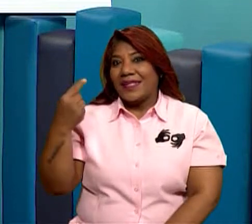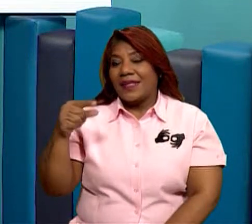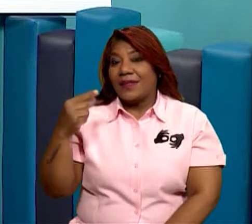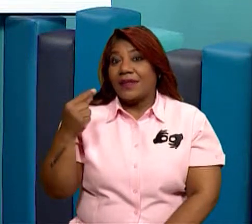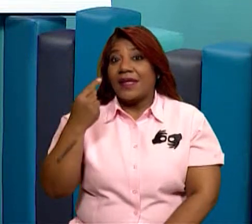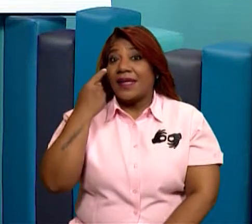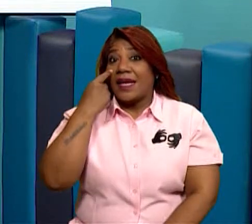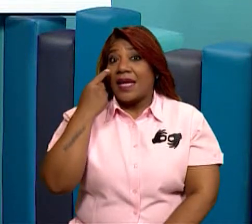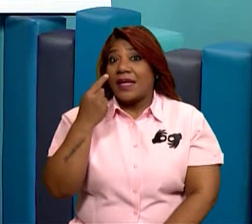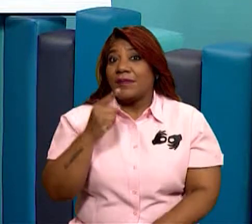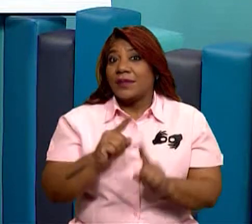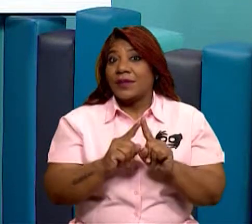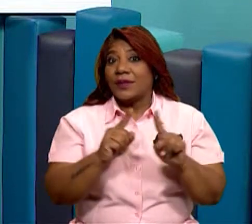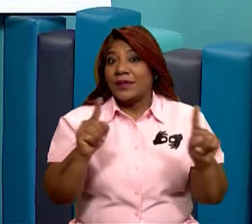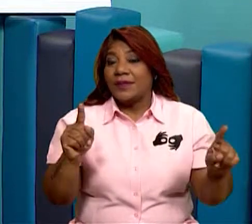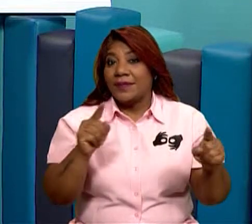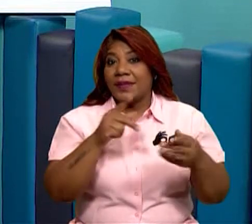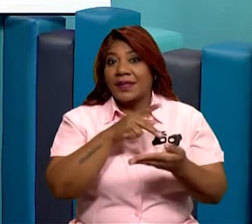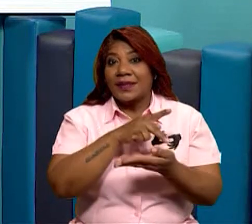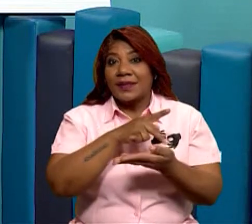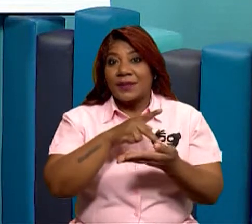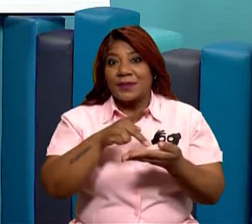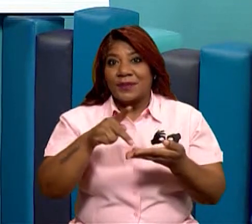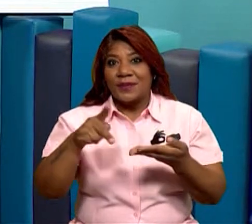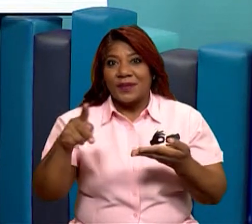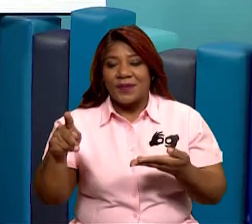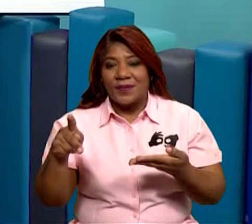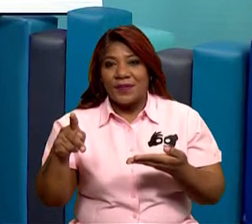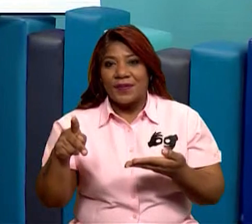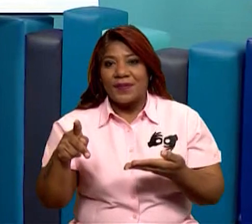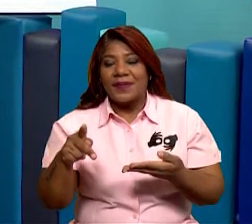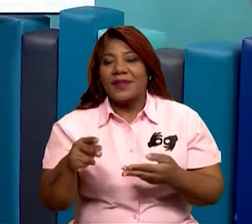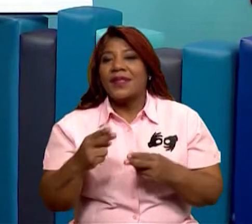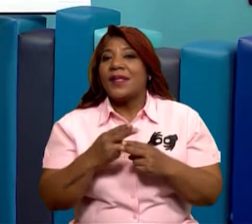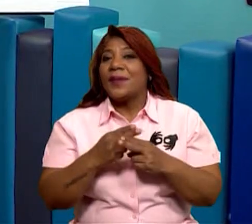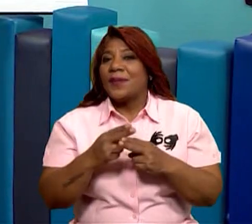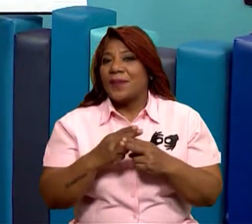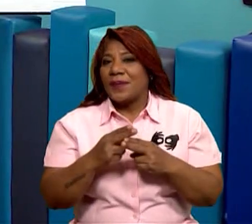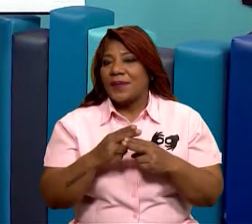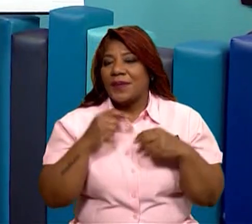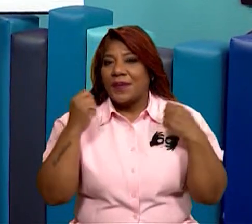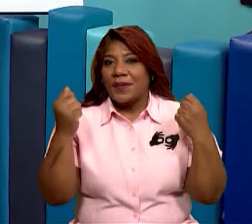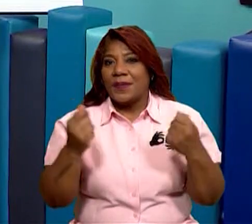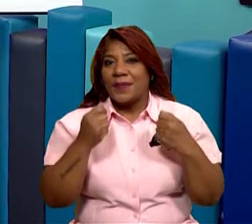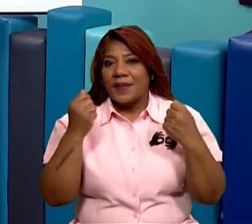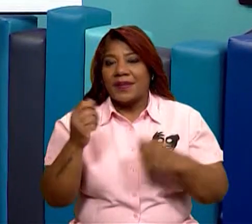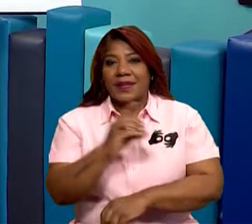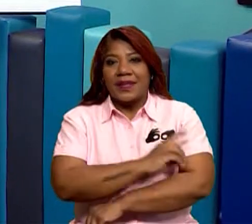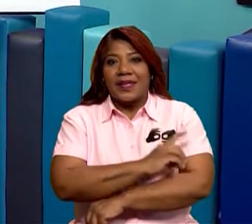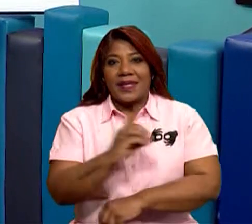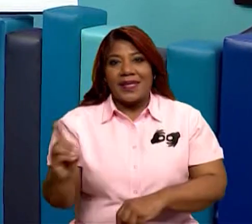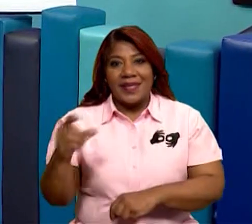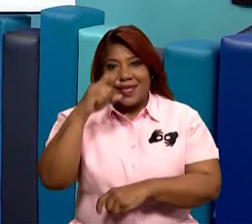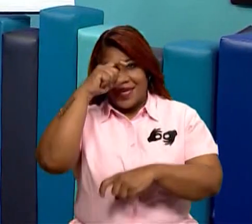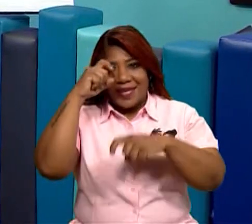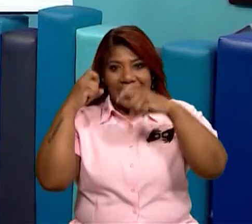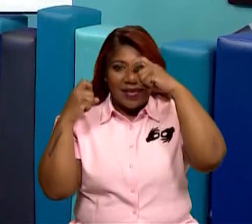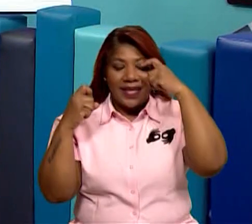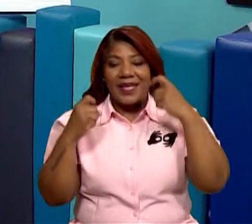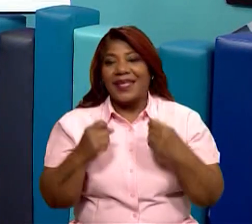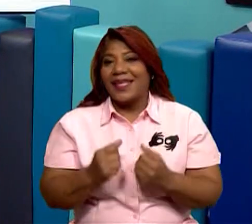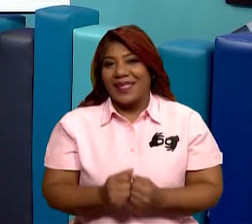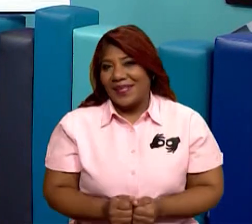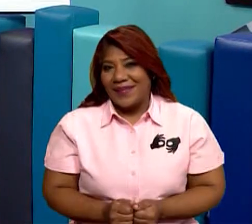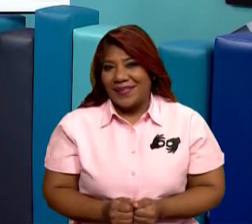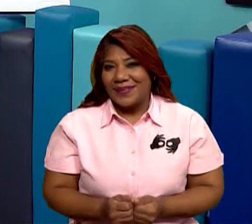que hemos visto durante este día. Puesto que vamos a celebrar el Día del Trabajador. Bien,